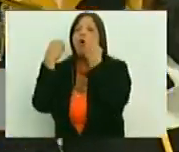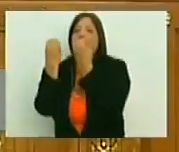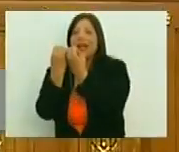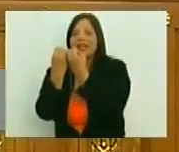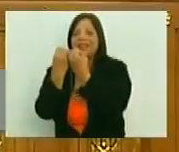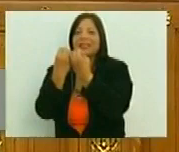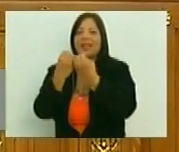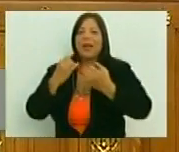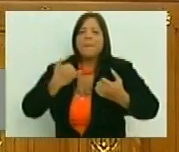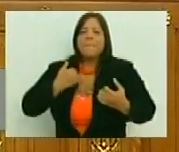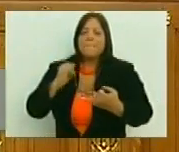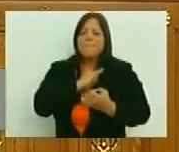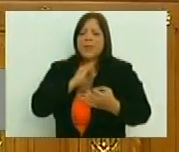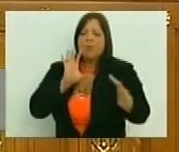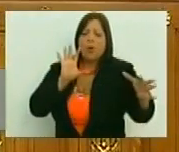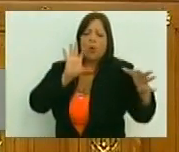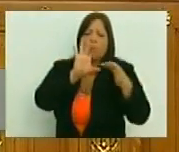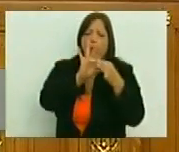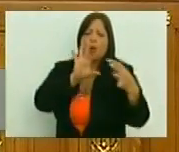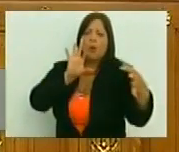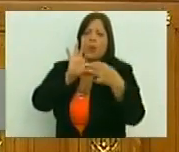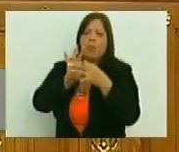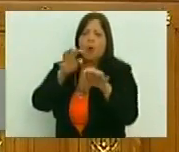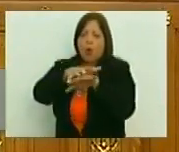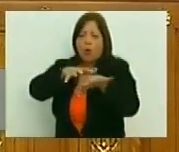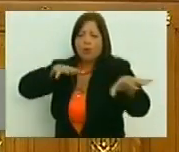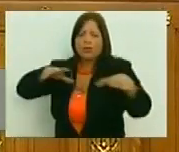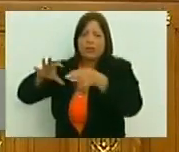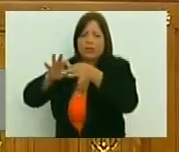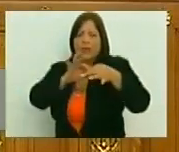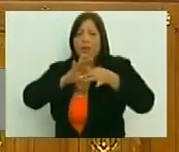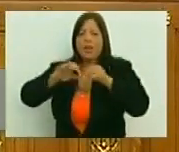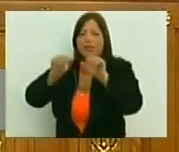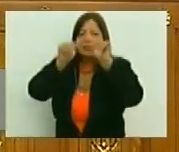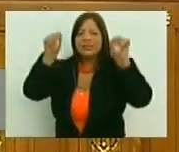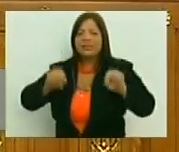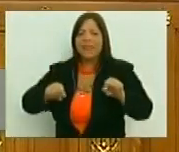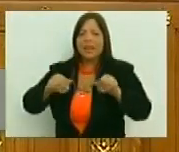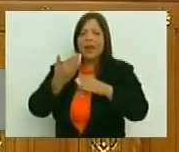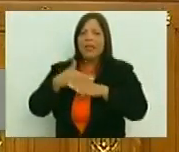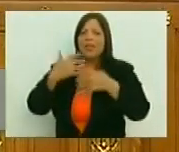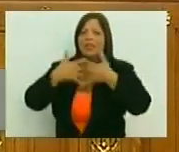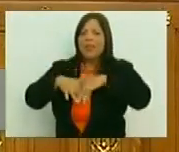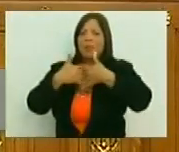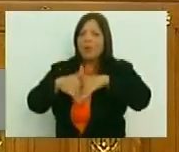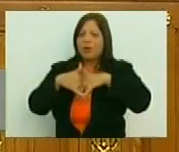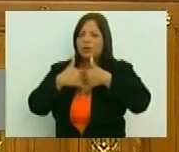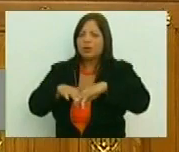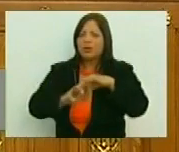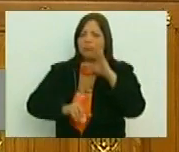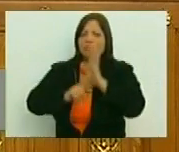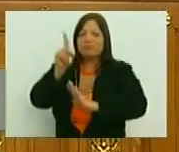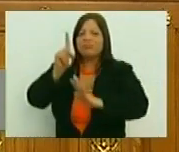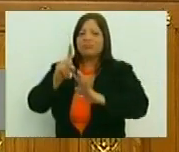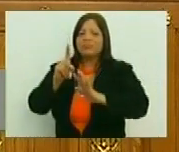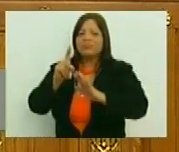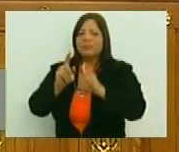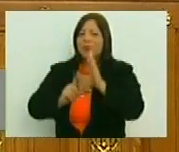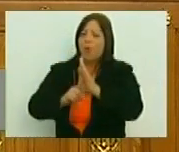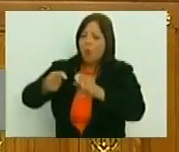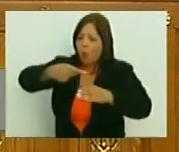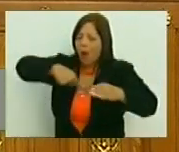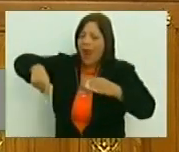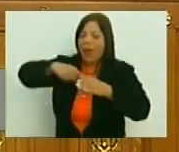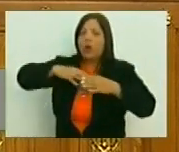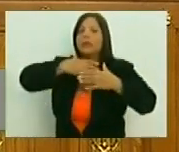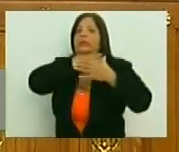íntimamente conectados, colectivo, en un sistema de producción, que nos permita salir, del hueco